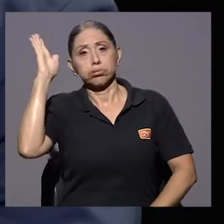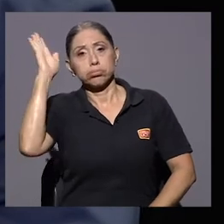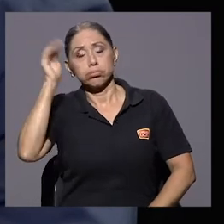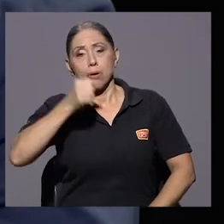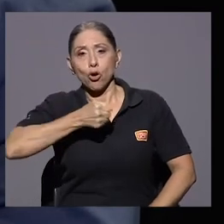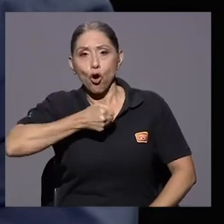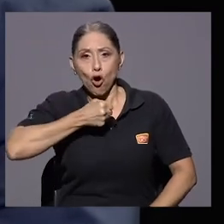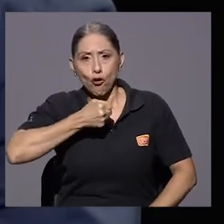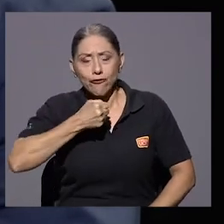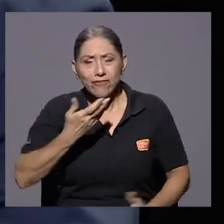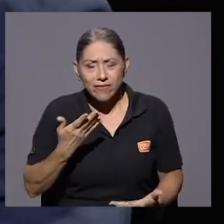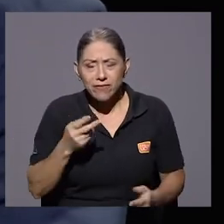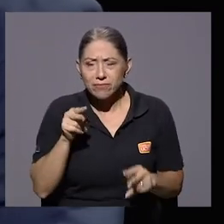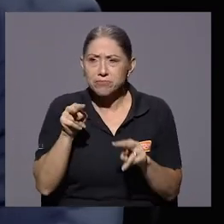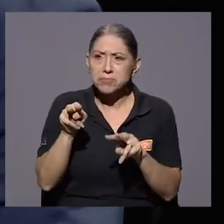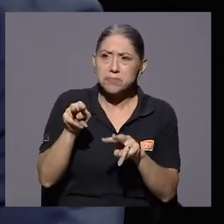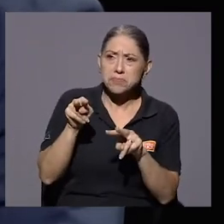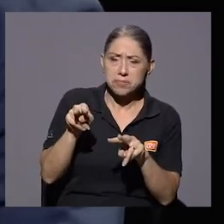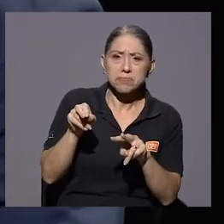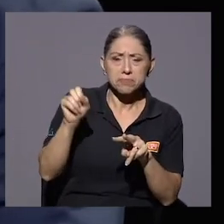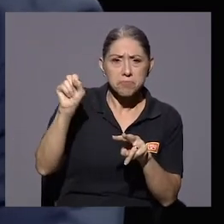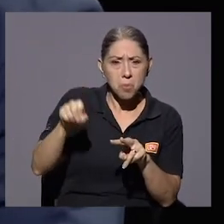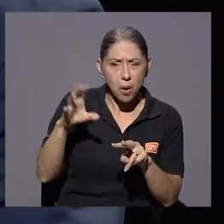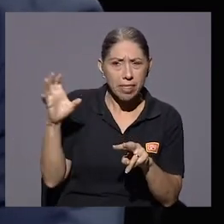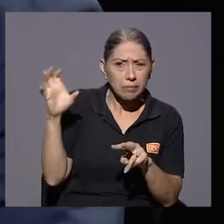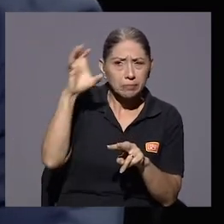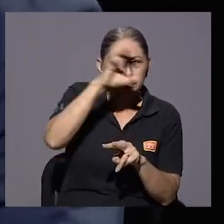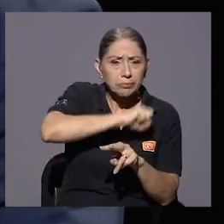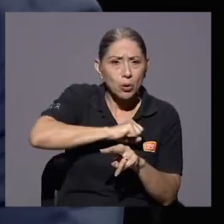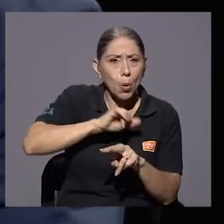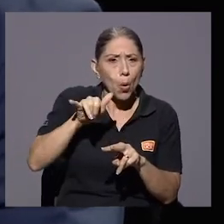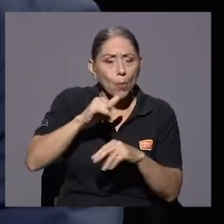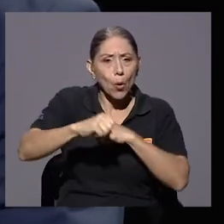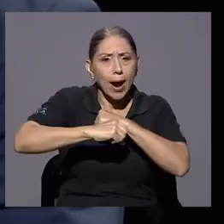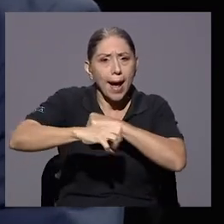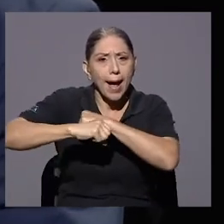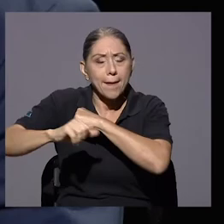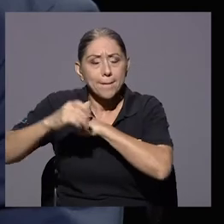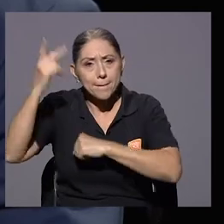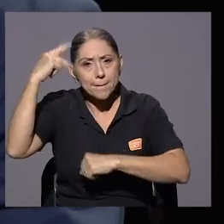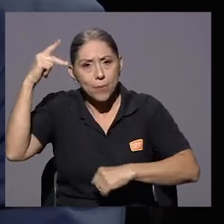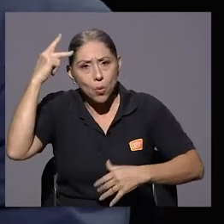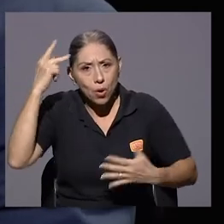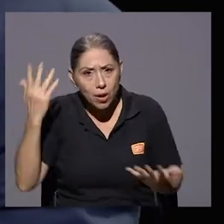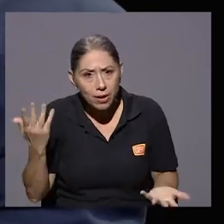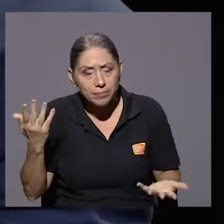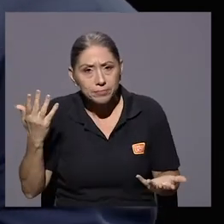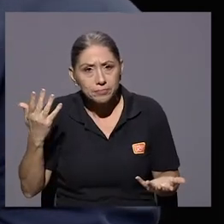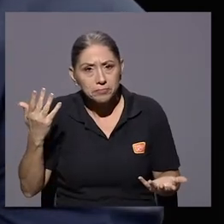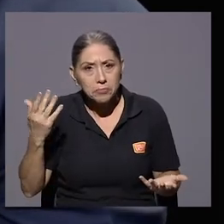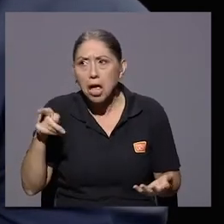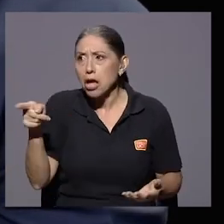en un momento uno lo puede percibir incluso hasta como campaña política,